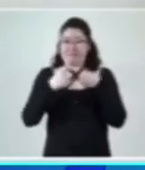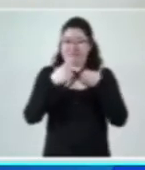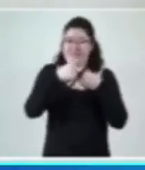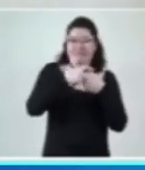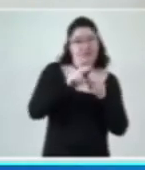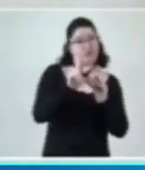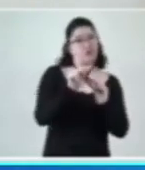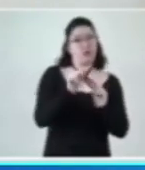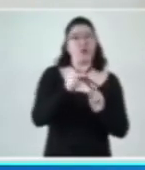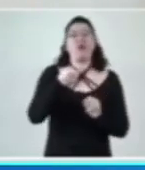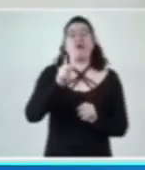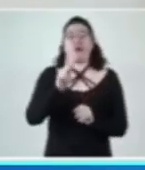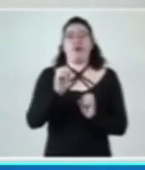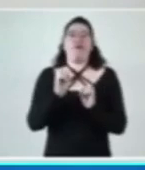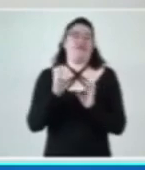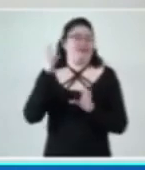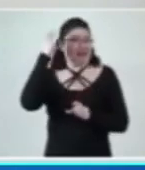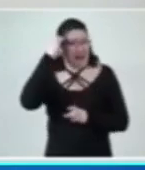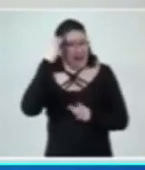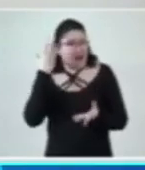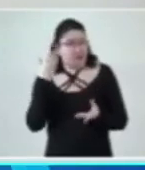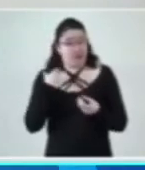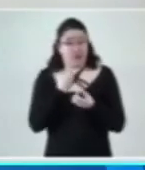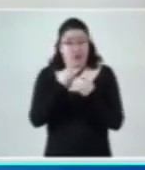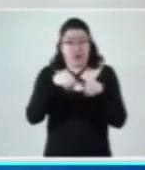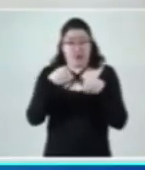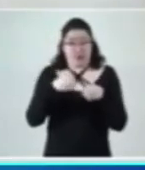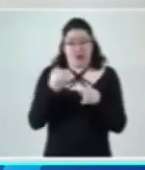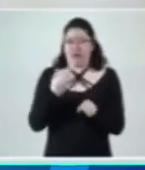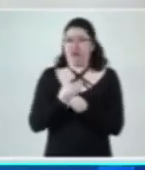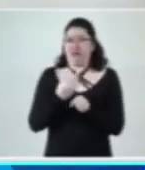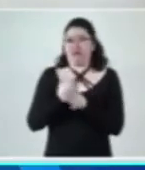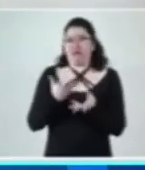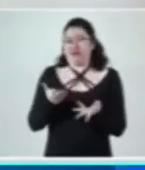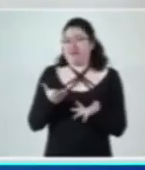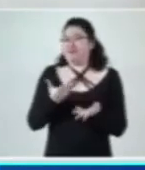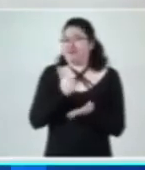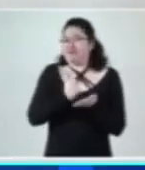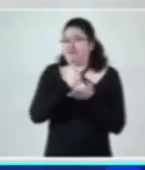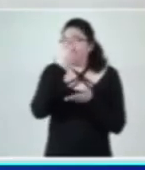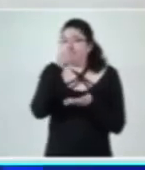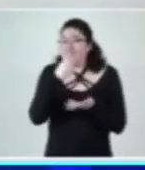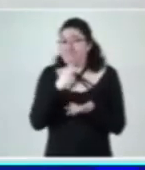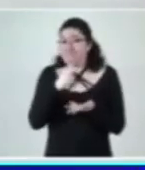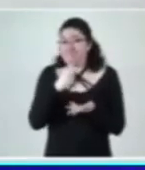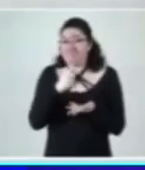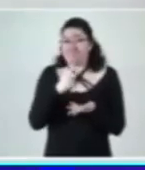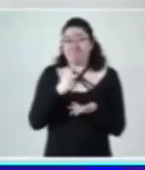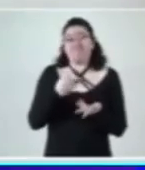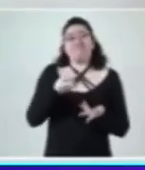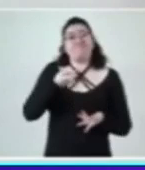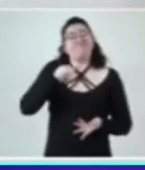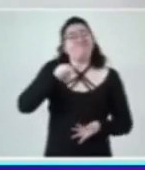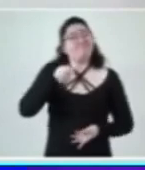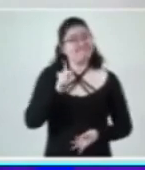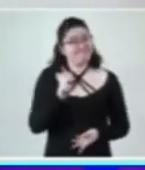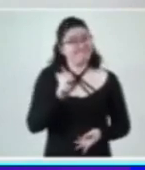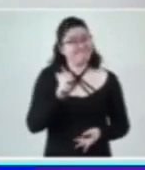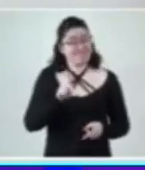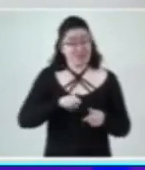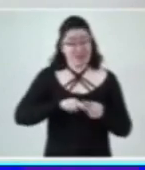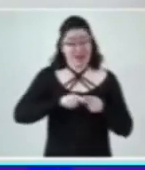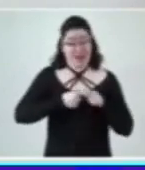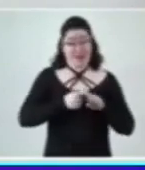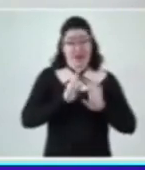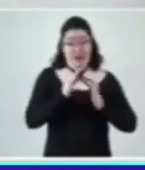o de camas ocupadas en hospitales de la Ciudad de México. Todavía no logramos que inicie